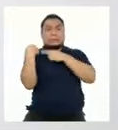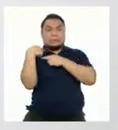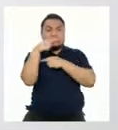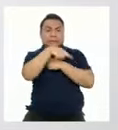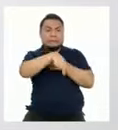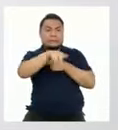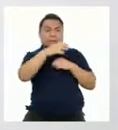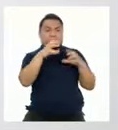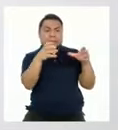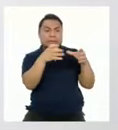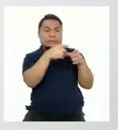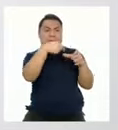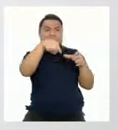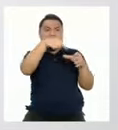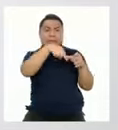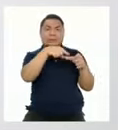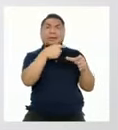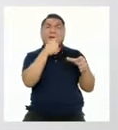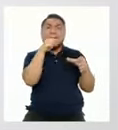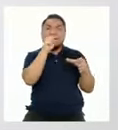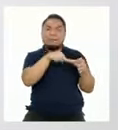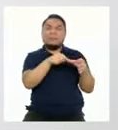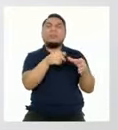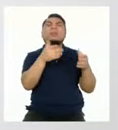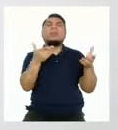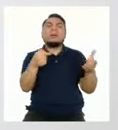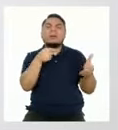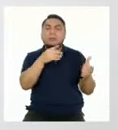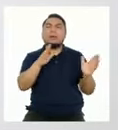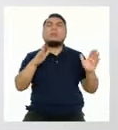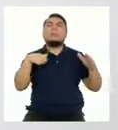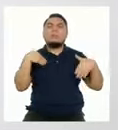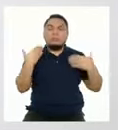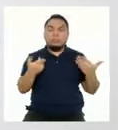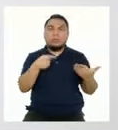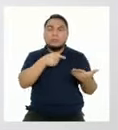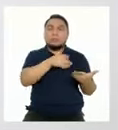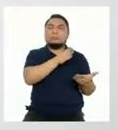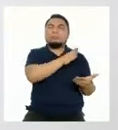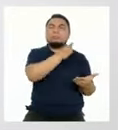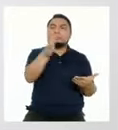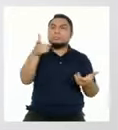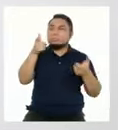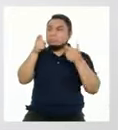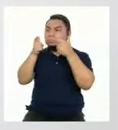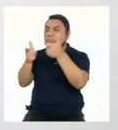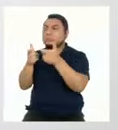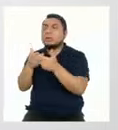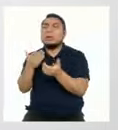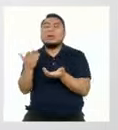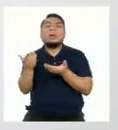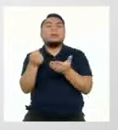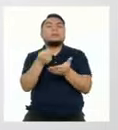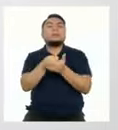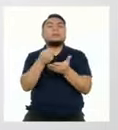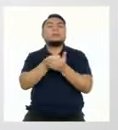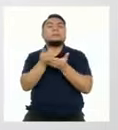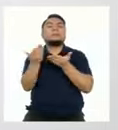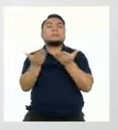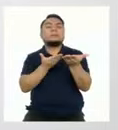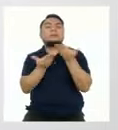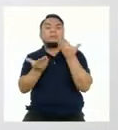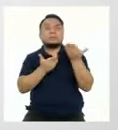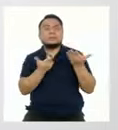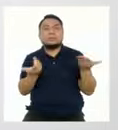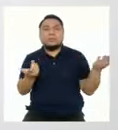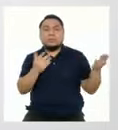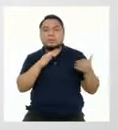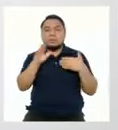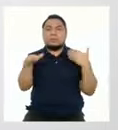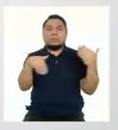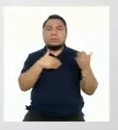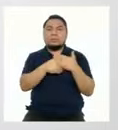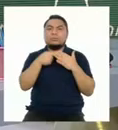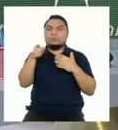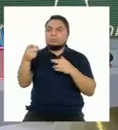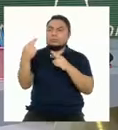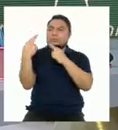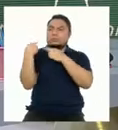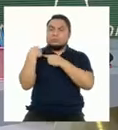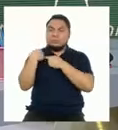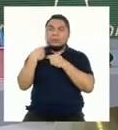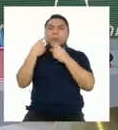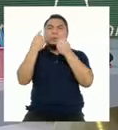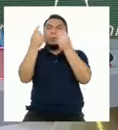que cumple esta institución implica que tiene la facultad de fijar las tarifas de los servicios y actividades bajo su